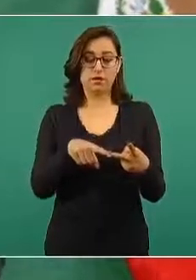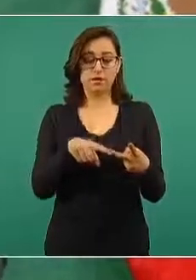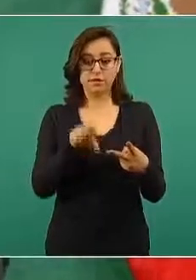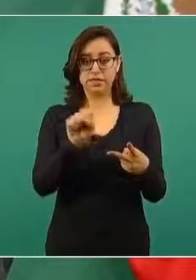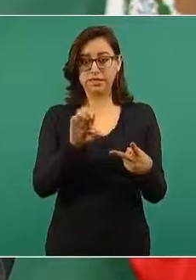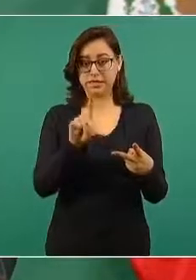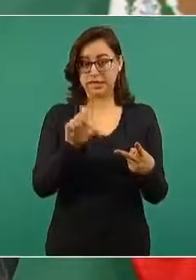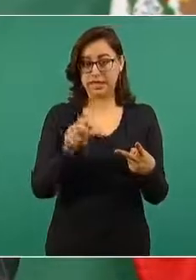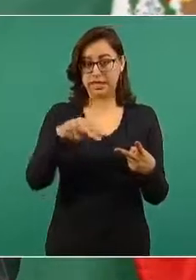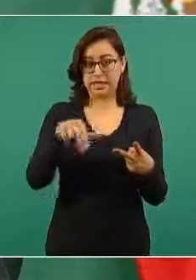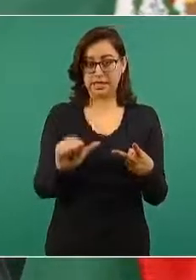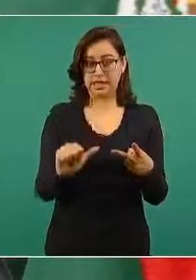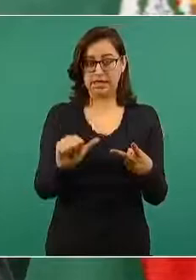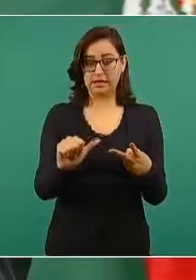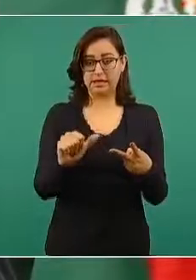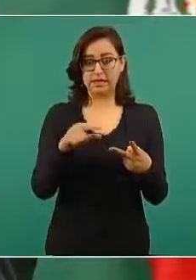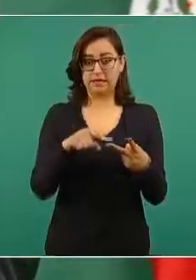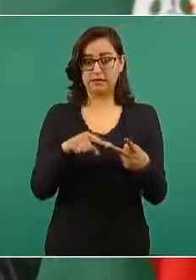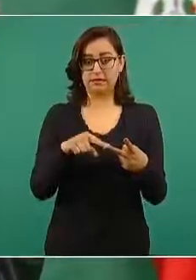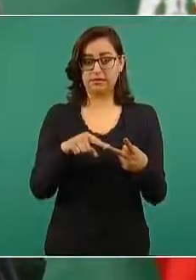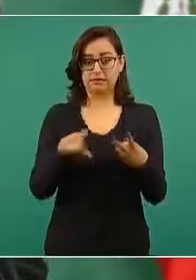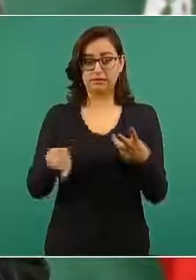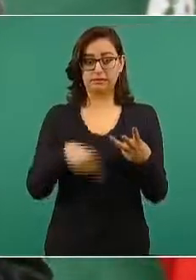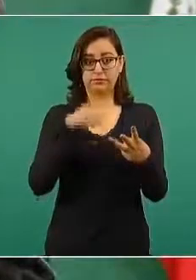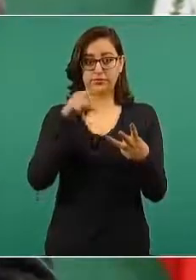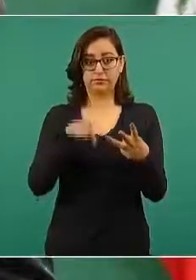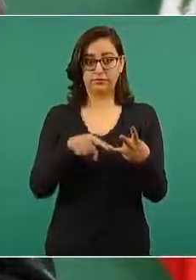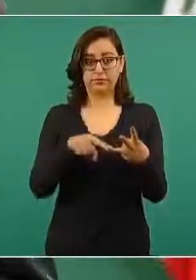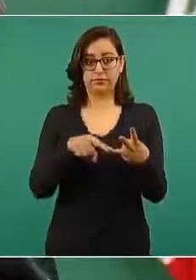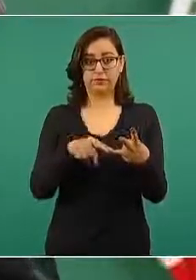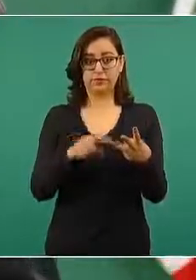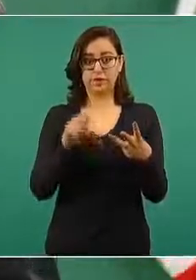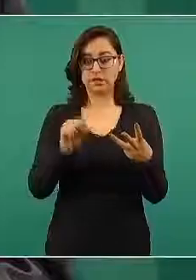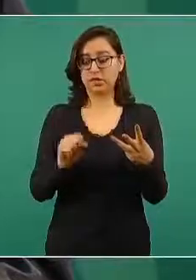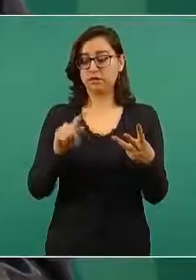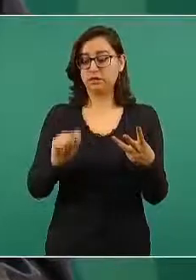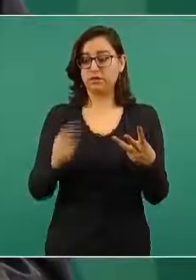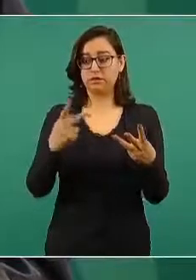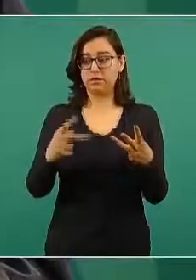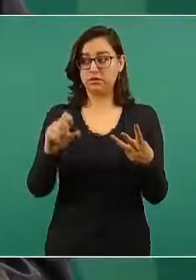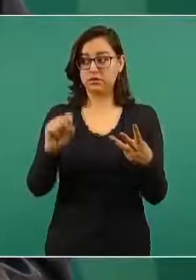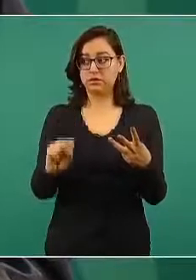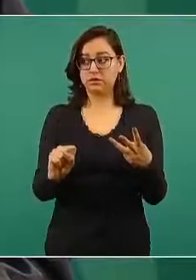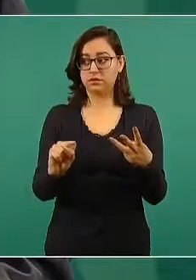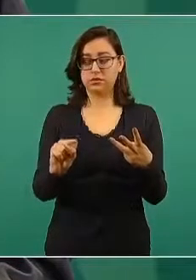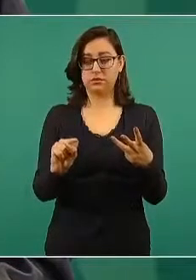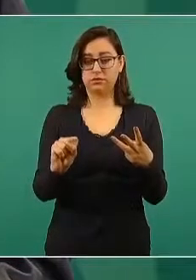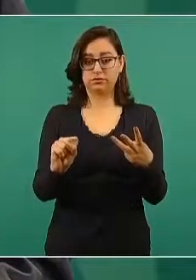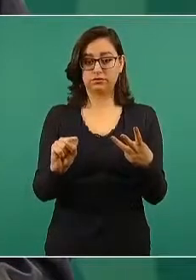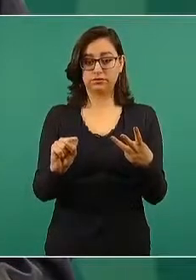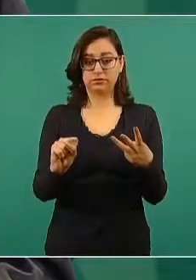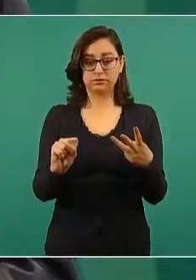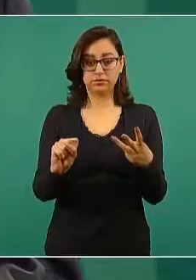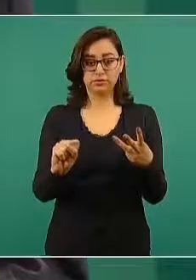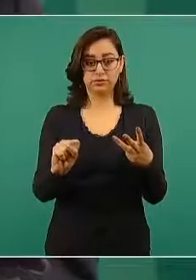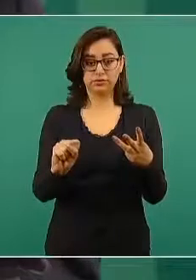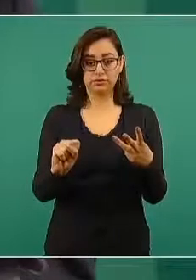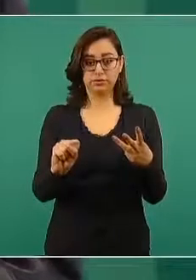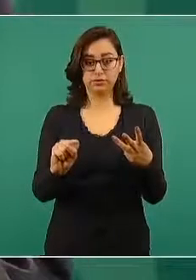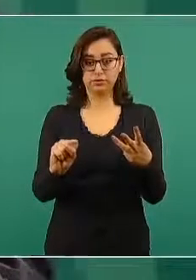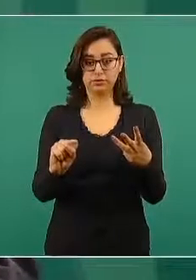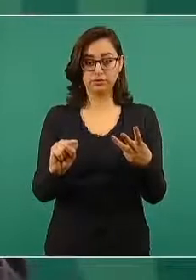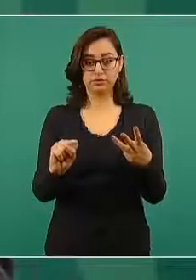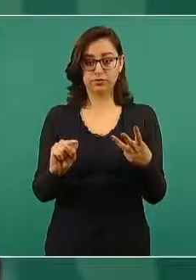Secretaría de la Defensa, la Secretaria del Trabajo, la